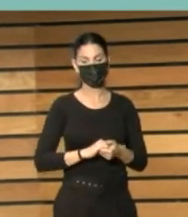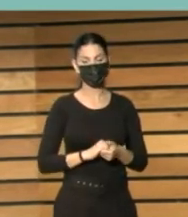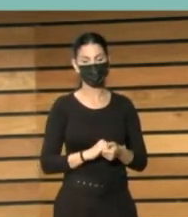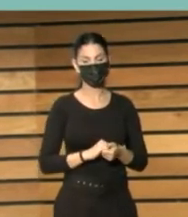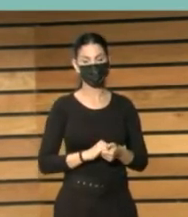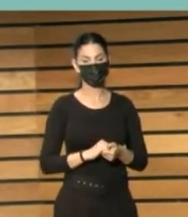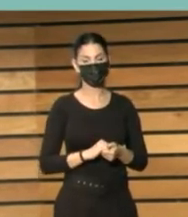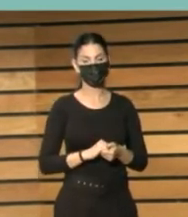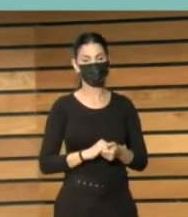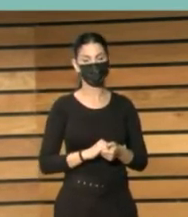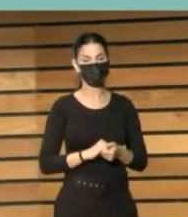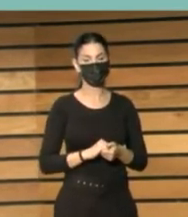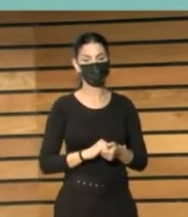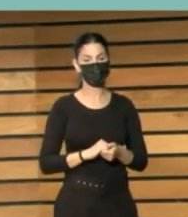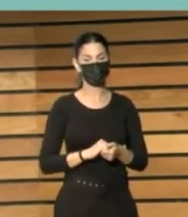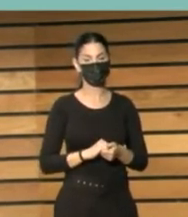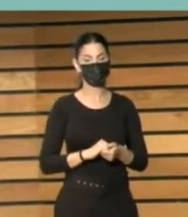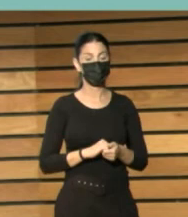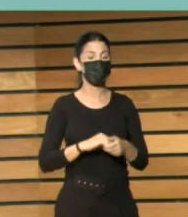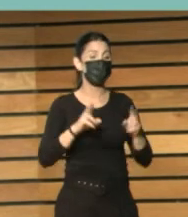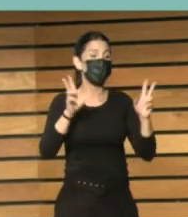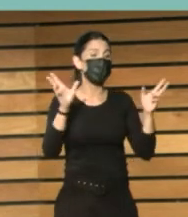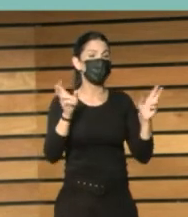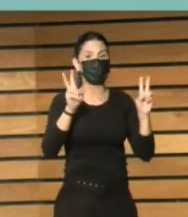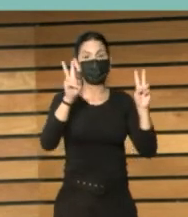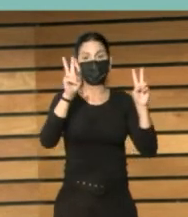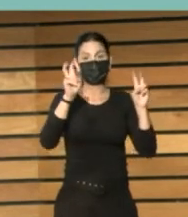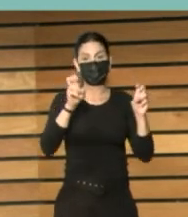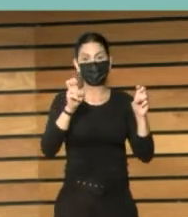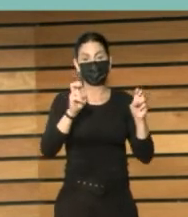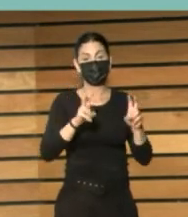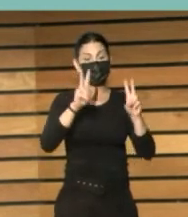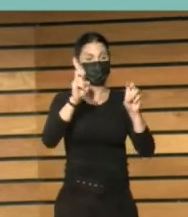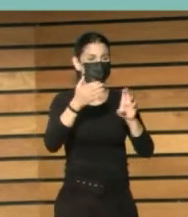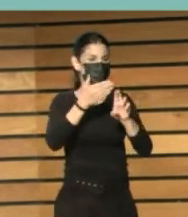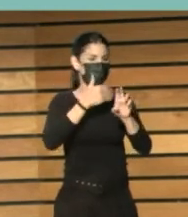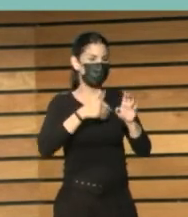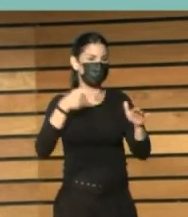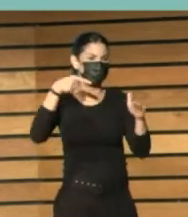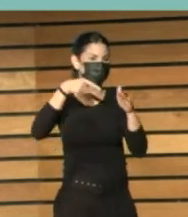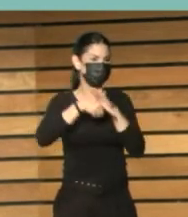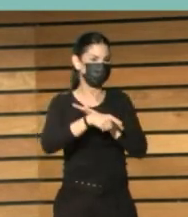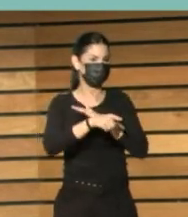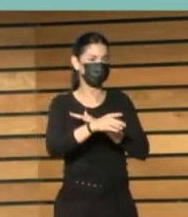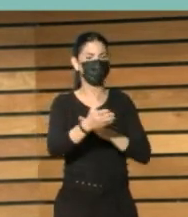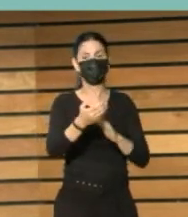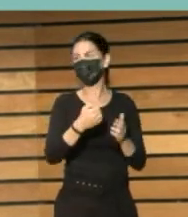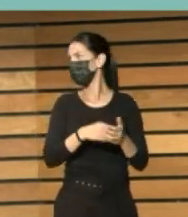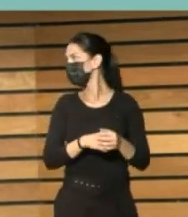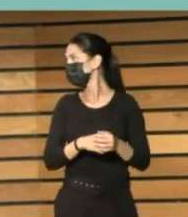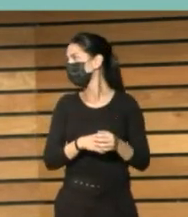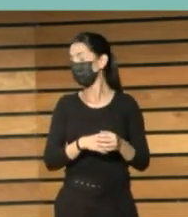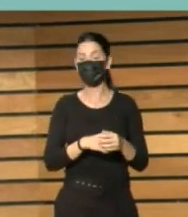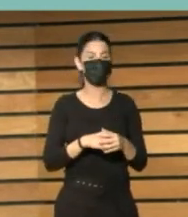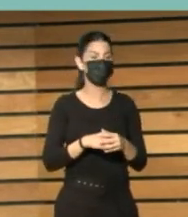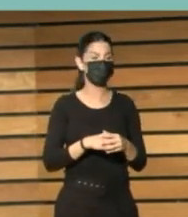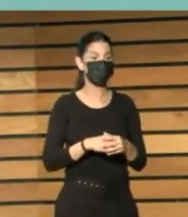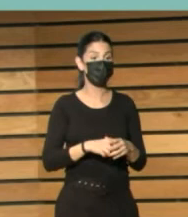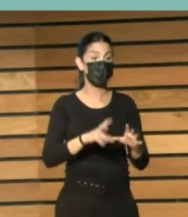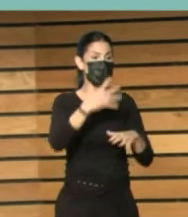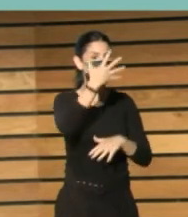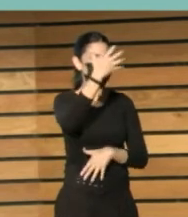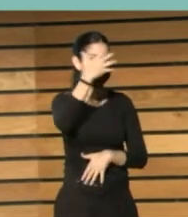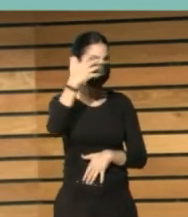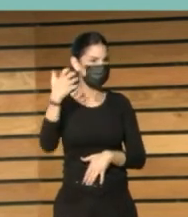A ver, intentar hablarles de los temas que hay detrás de esto. Yo los hemos contado. No los hemos contado, pero a simple vista superan los 500.